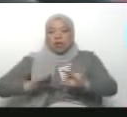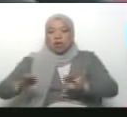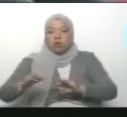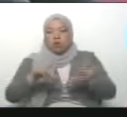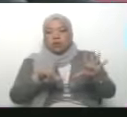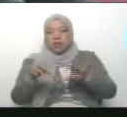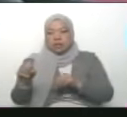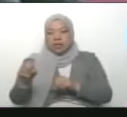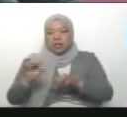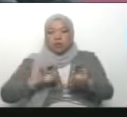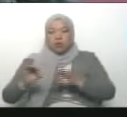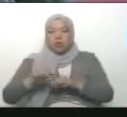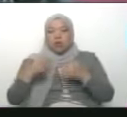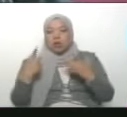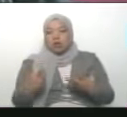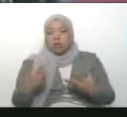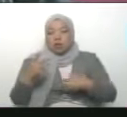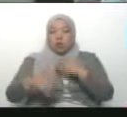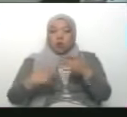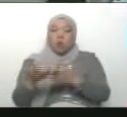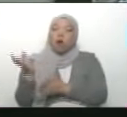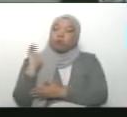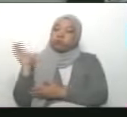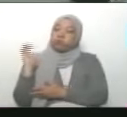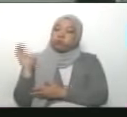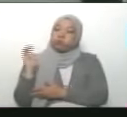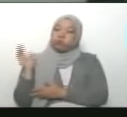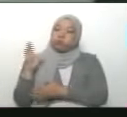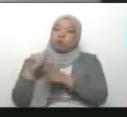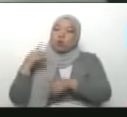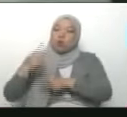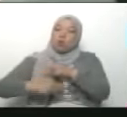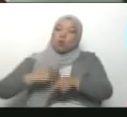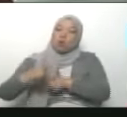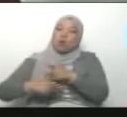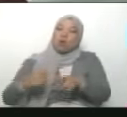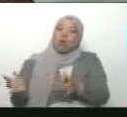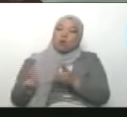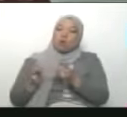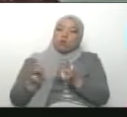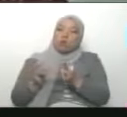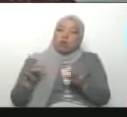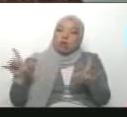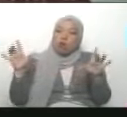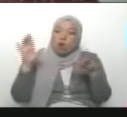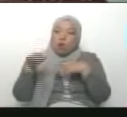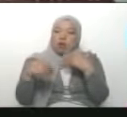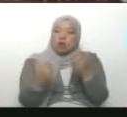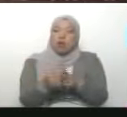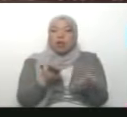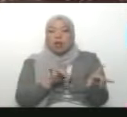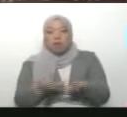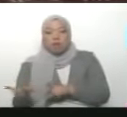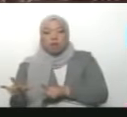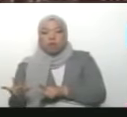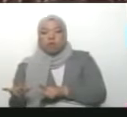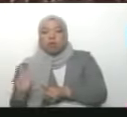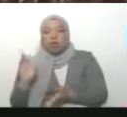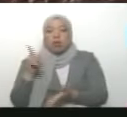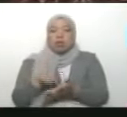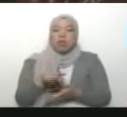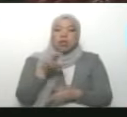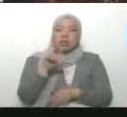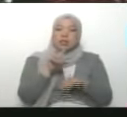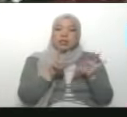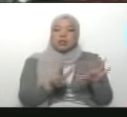personas cada uno, seis aulas de seminario. Todos estos salones se pueden interconectar en línea para así albergar a más